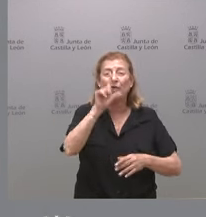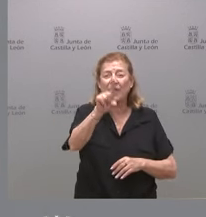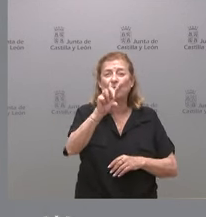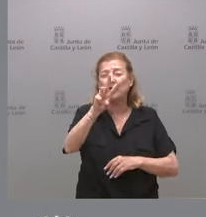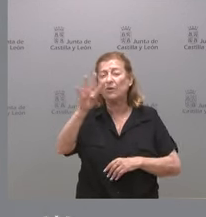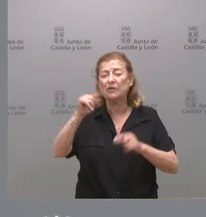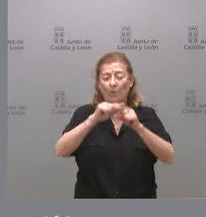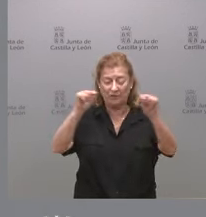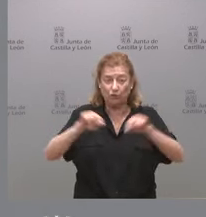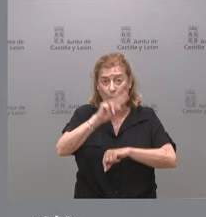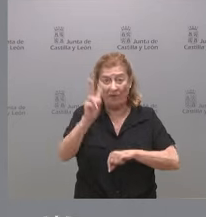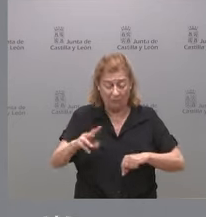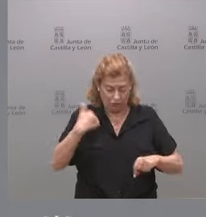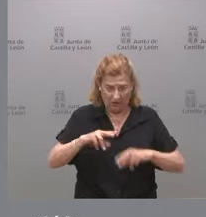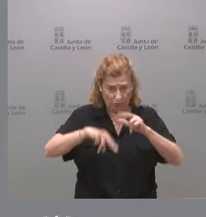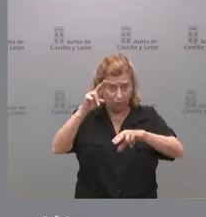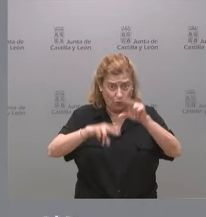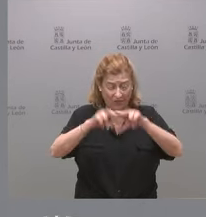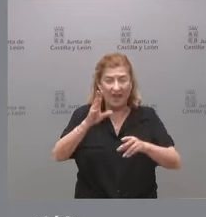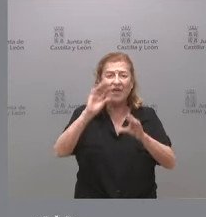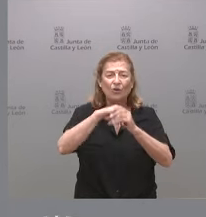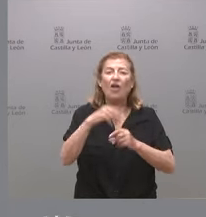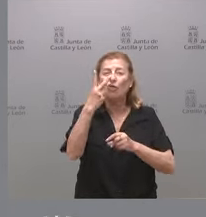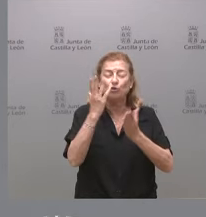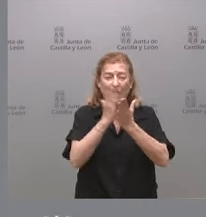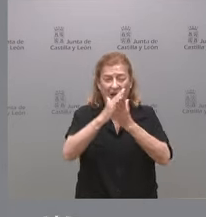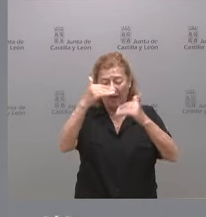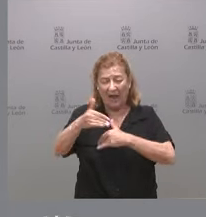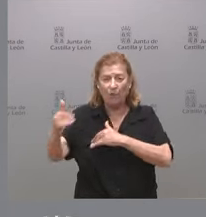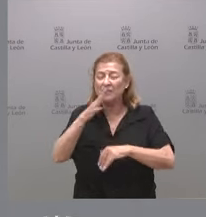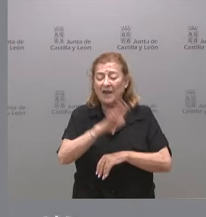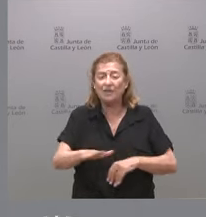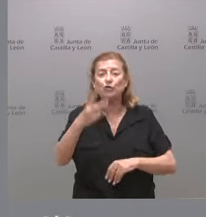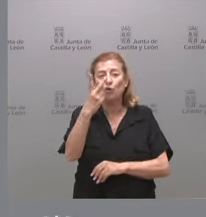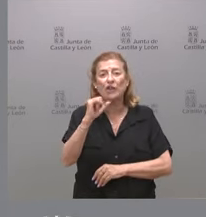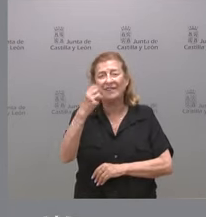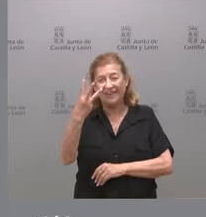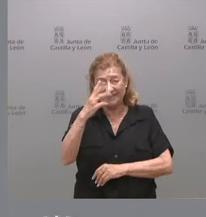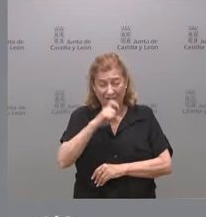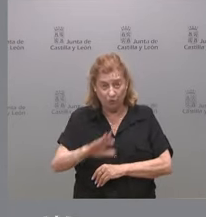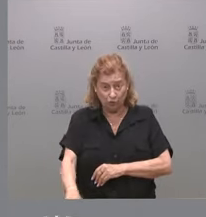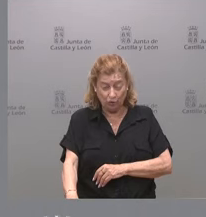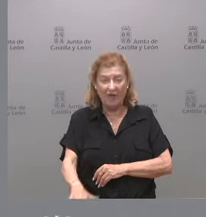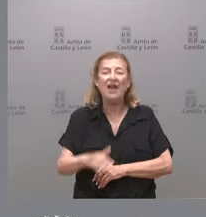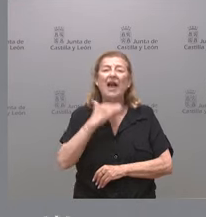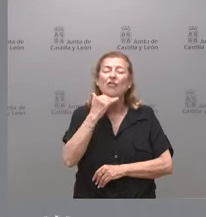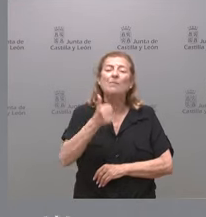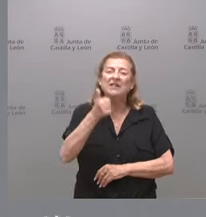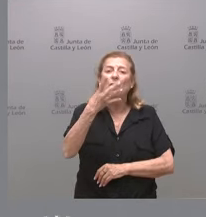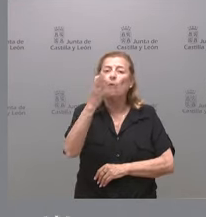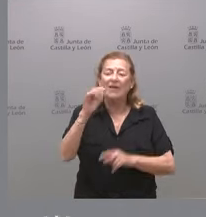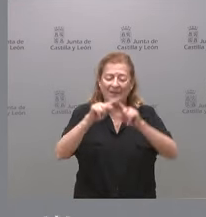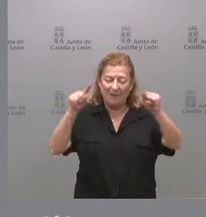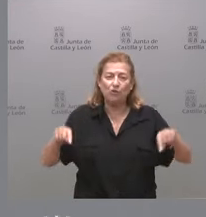cuadrados de superficie construida. Incluye dos aulas para niños de dos a tres años, de algo más de 40 metros